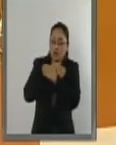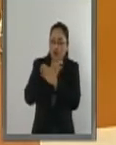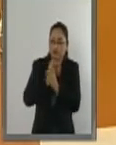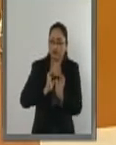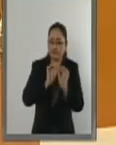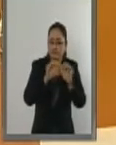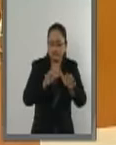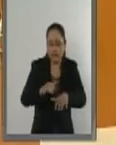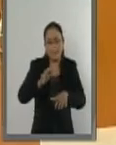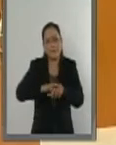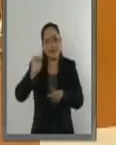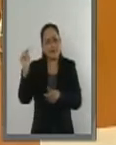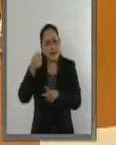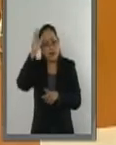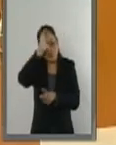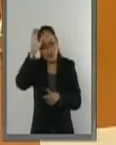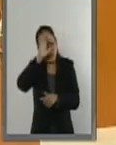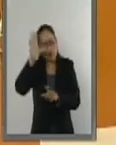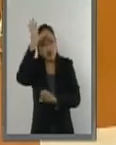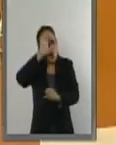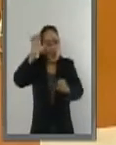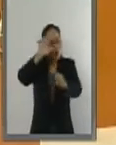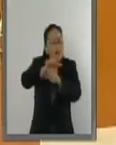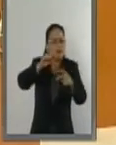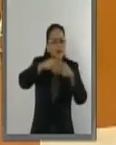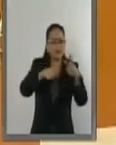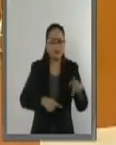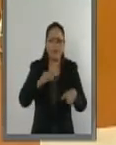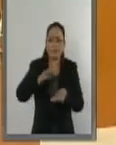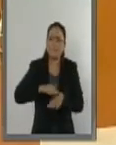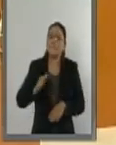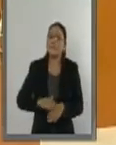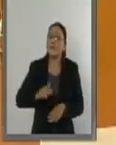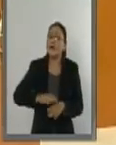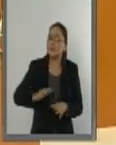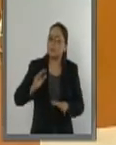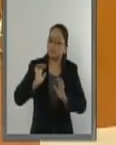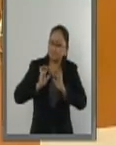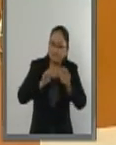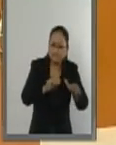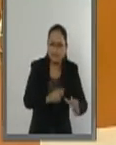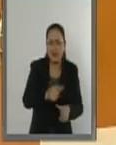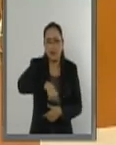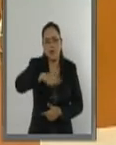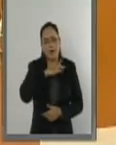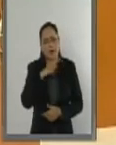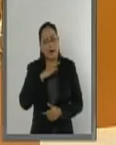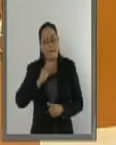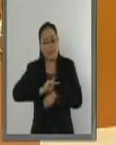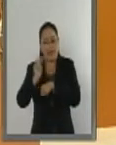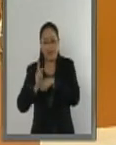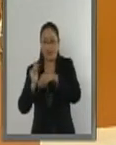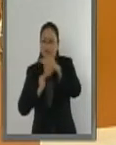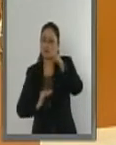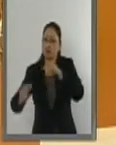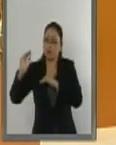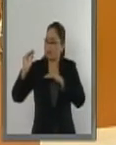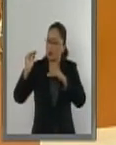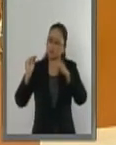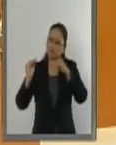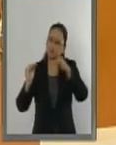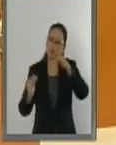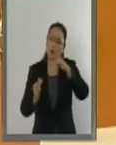técnico, científico y cultural, la disminución de las asimetrías entre los países desarrollados y países